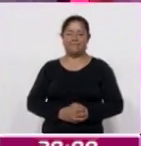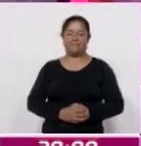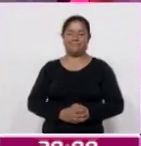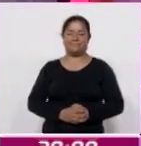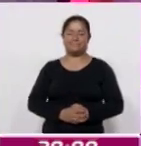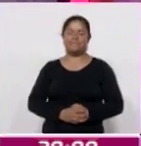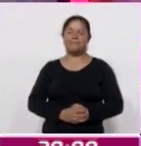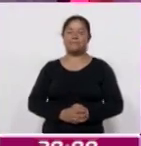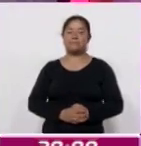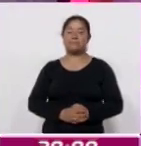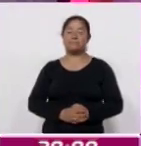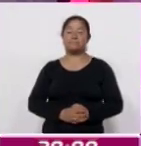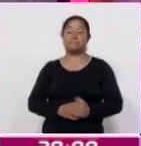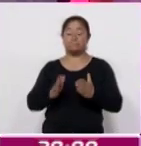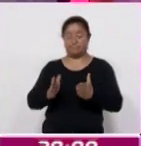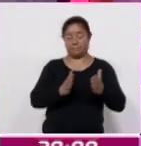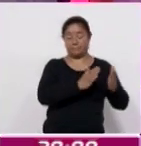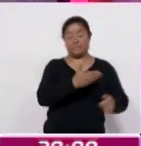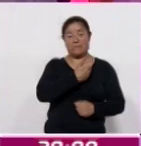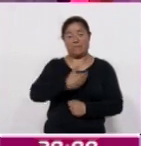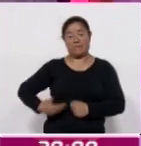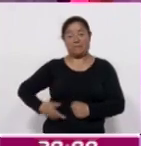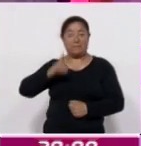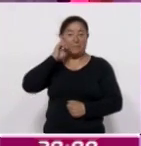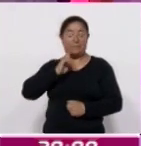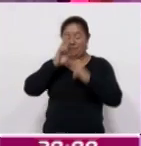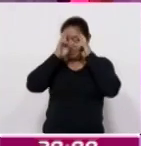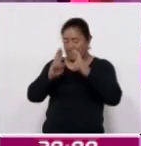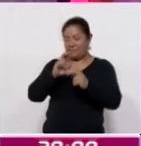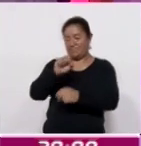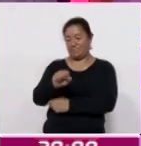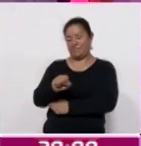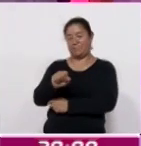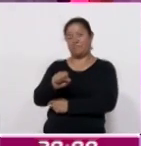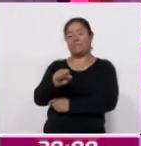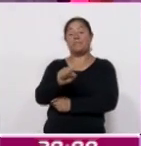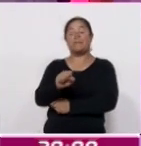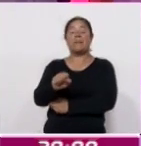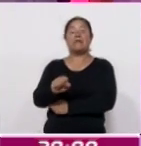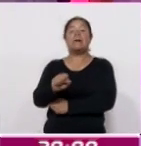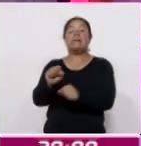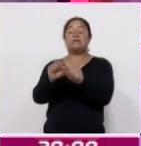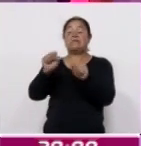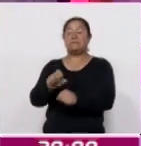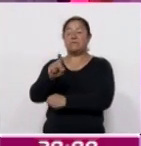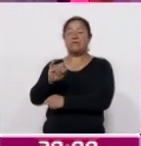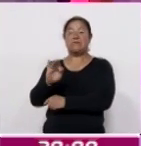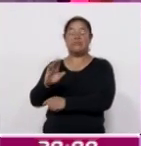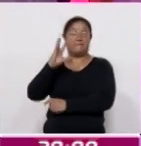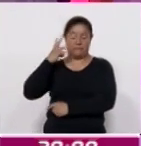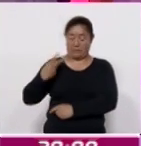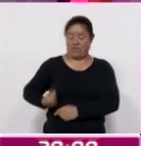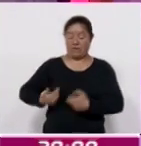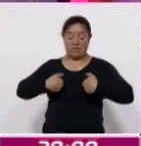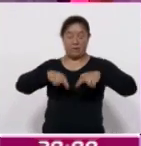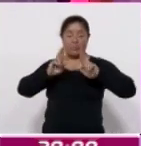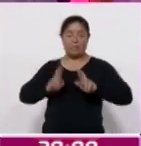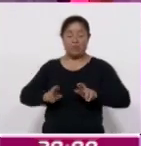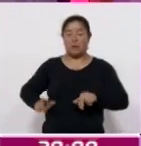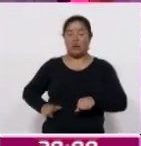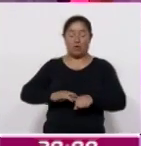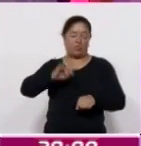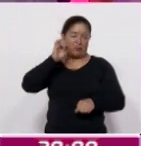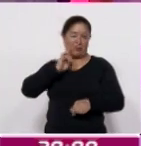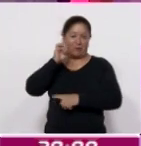Y en más información, la presidenta honorífica del Sistema Estatal DIF, Mariana Espinosa de los Monteros Cuellar, en representación de la gobernadora del